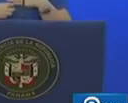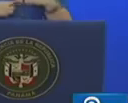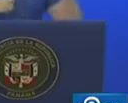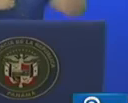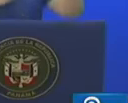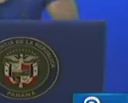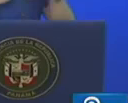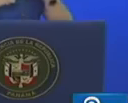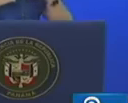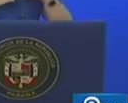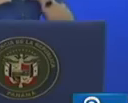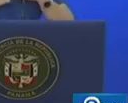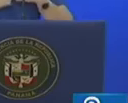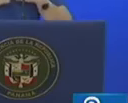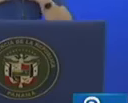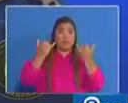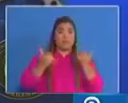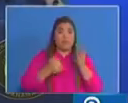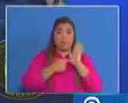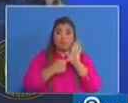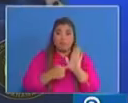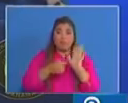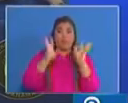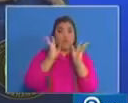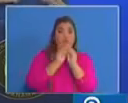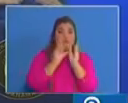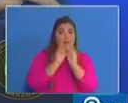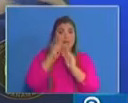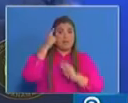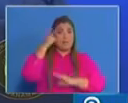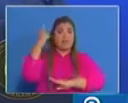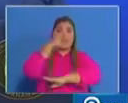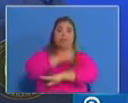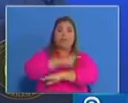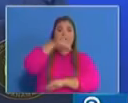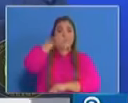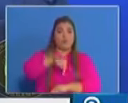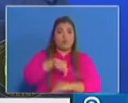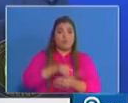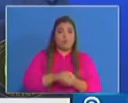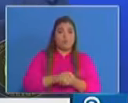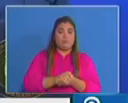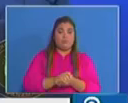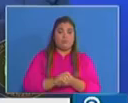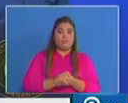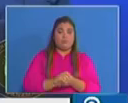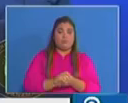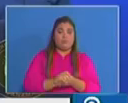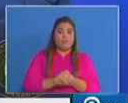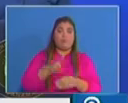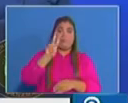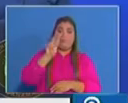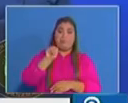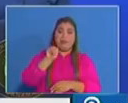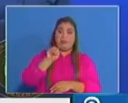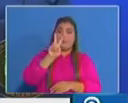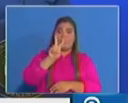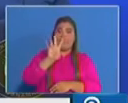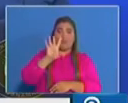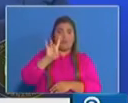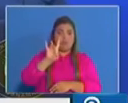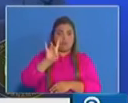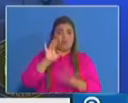Damos inicio a la rueda de prensa programada para hoy, a la rueda de prensa programada para hoy, martes 28 de